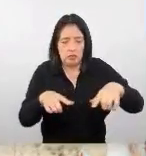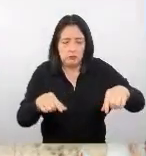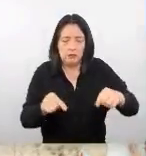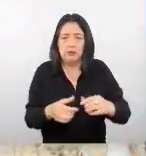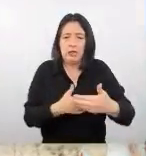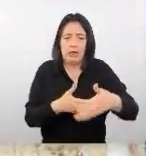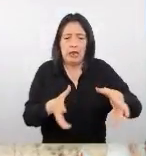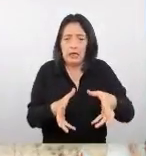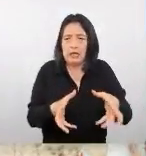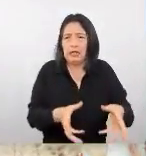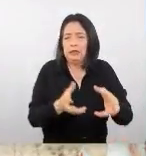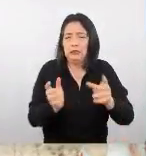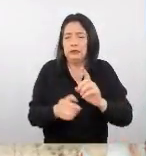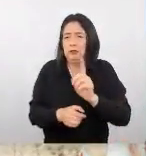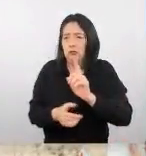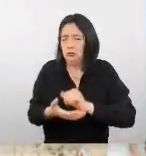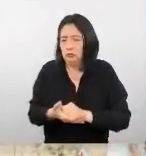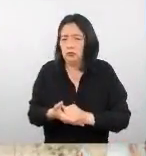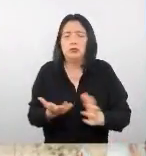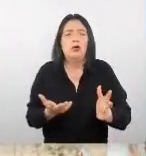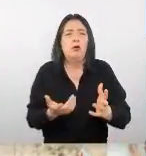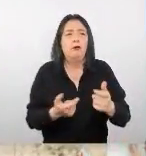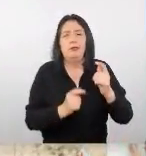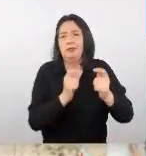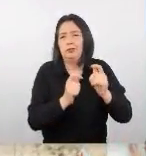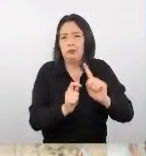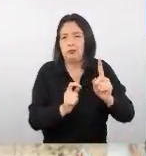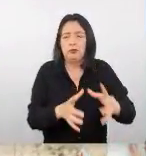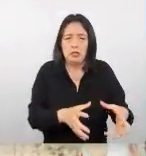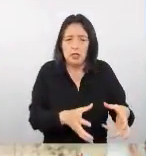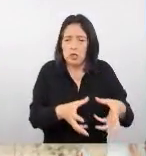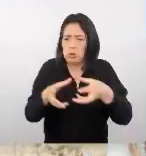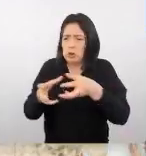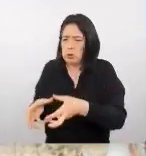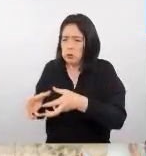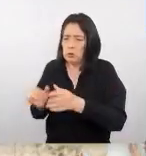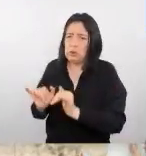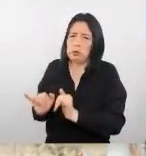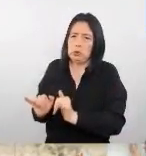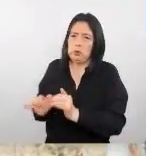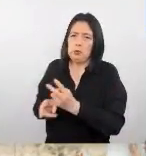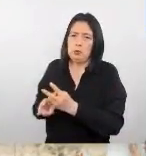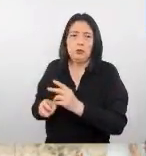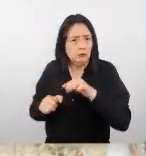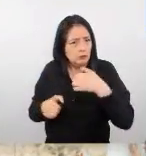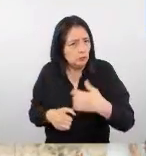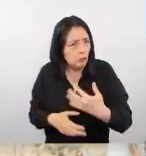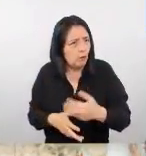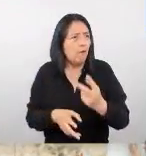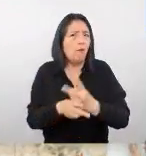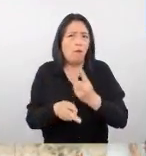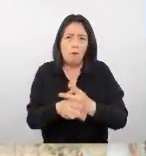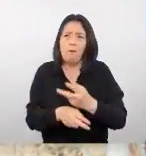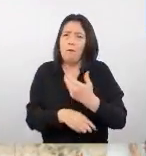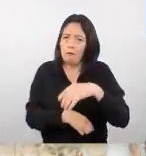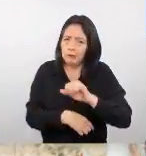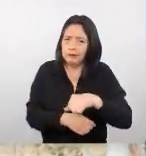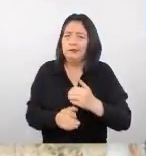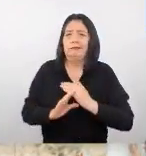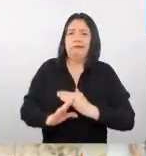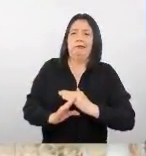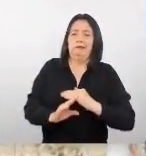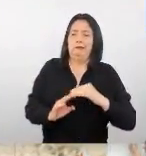a cajas, no en este caso paquetes turísticos. A ese nivel de detalle o de cuidado están teniendo para evitar